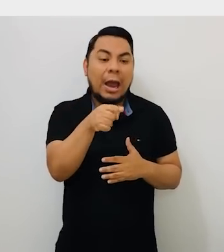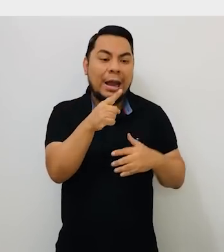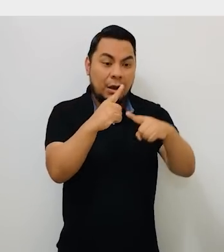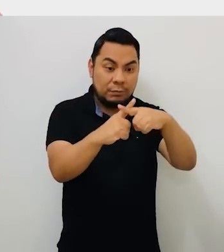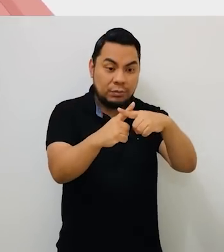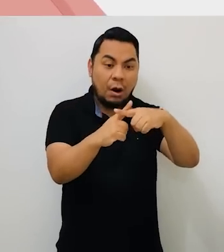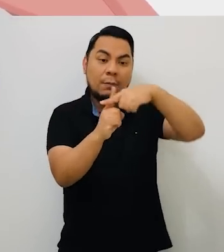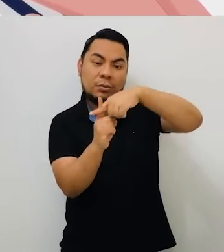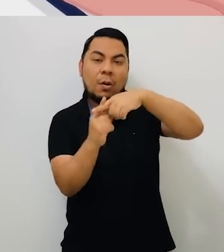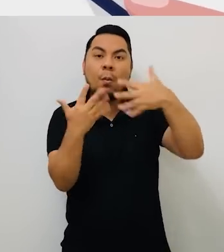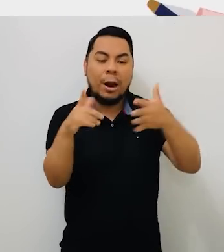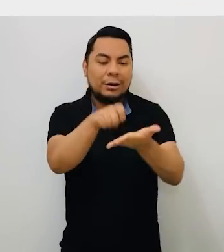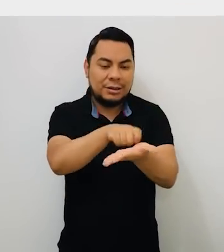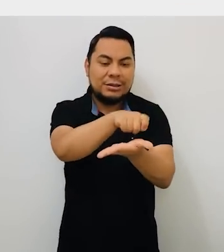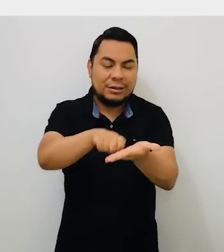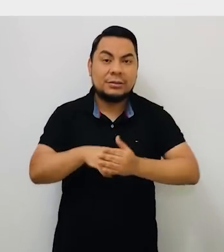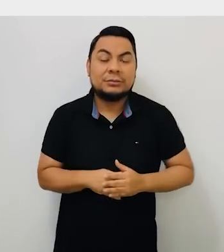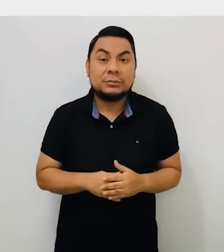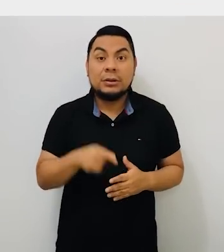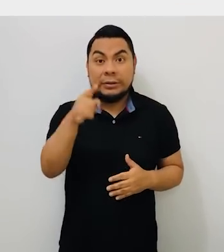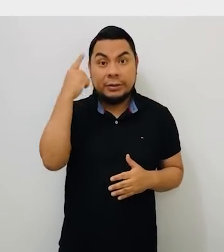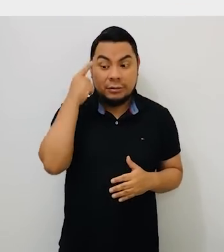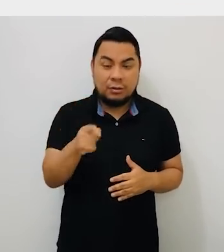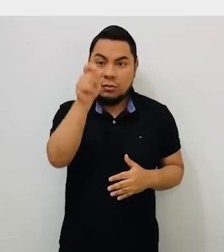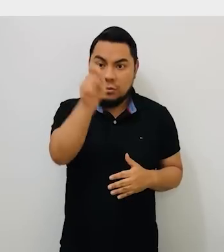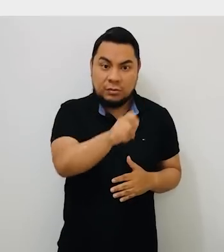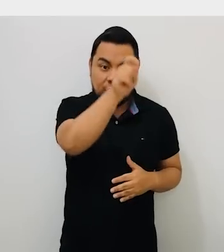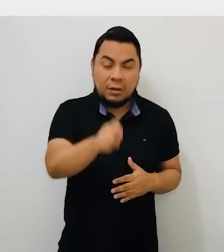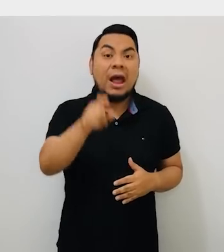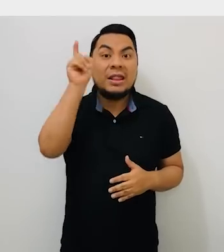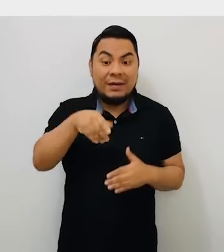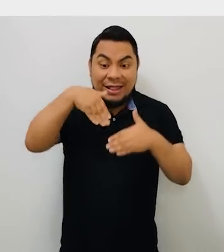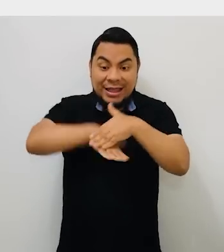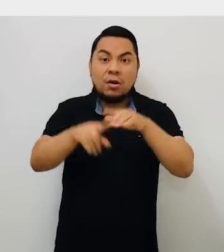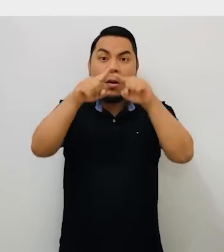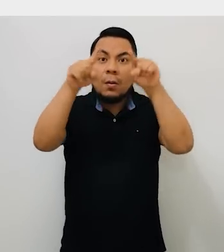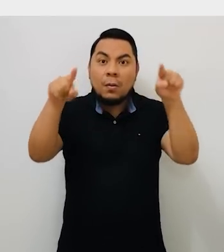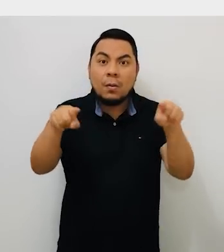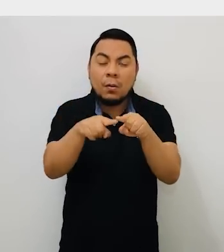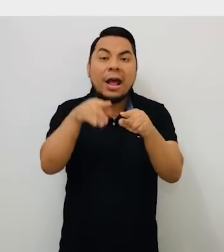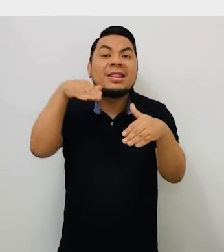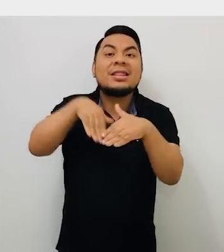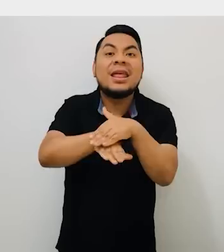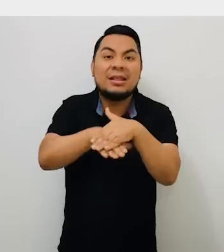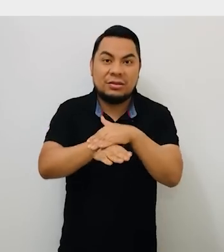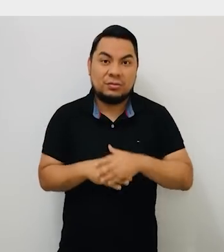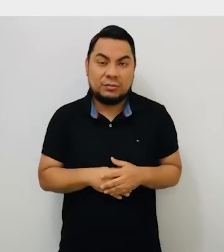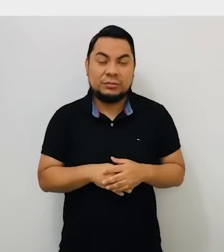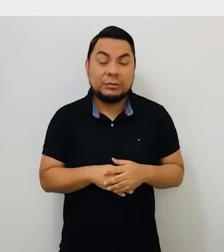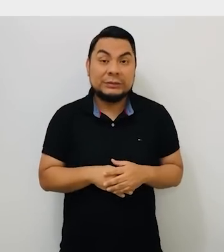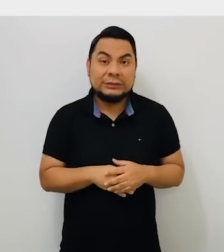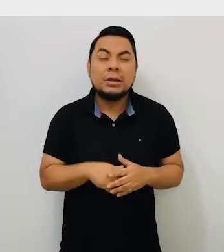política que se prefiera. Ten presente que el cruce de las líneas deberá estar dentro del recuadro del